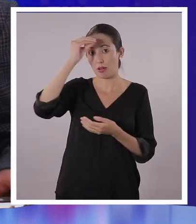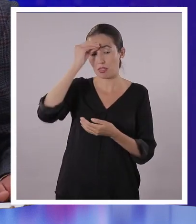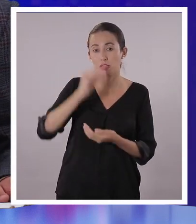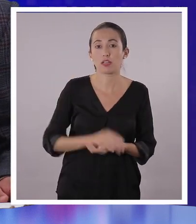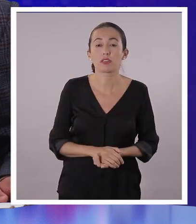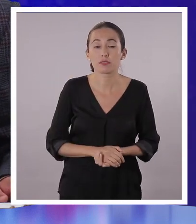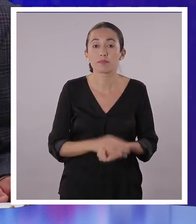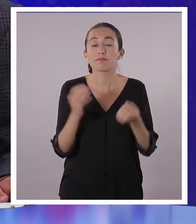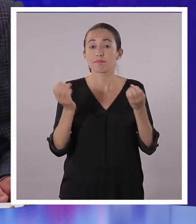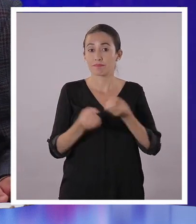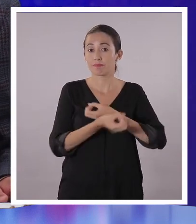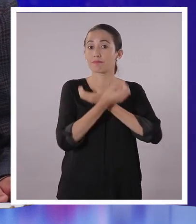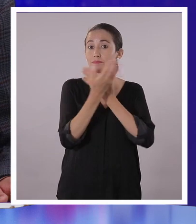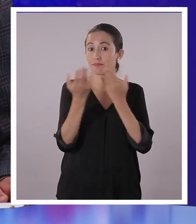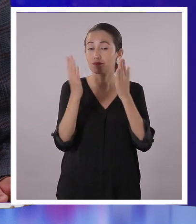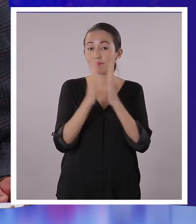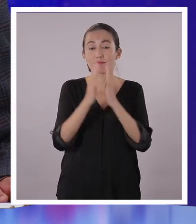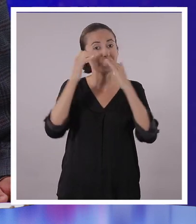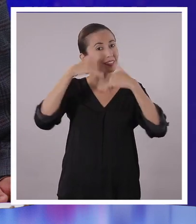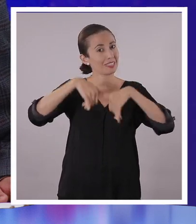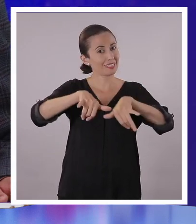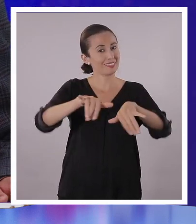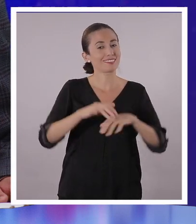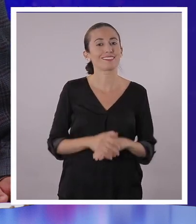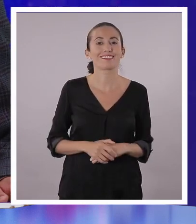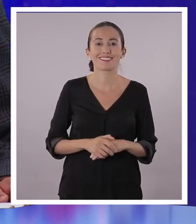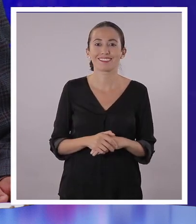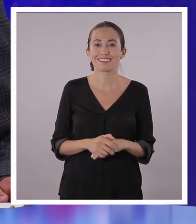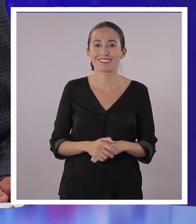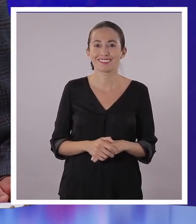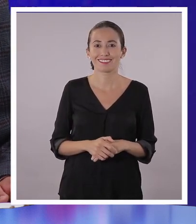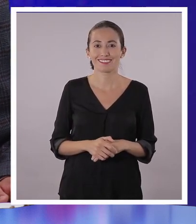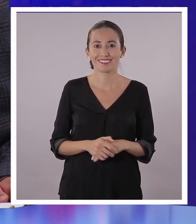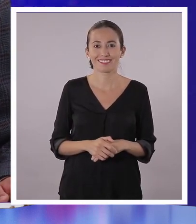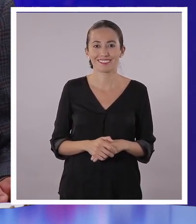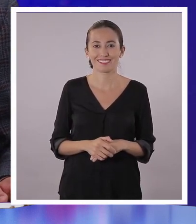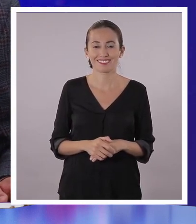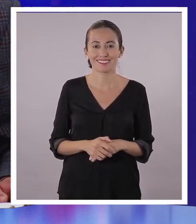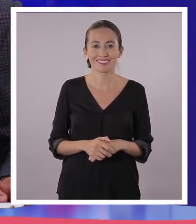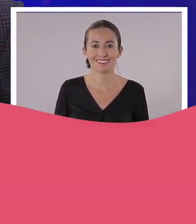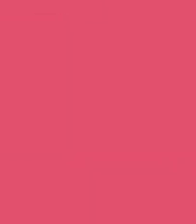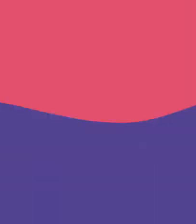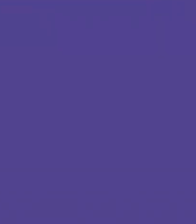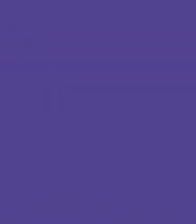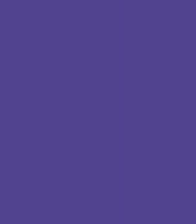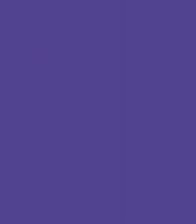aprender. ¿Qué le parece, profe? Si continuamos con la clase. Muy bien, seguimos.